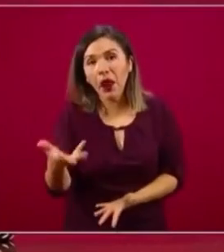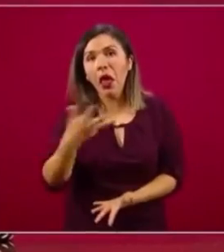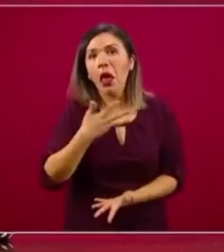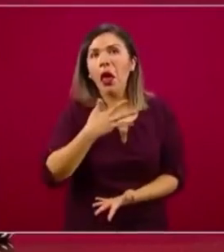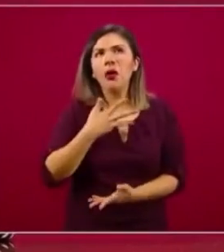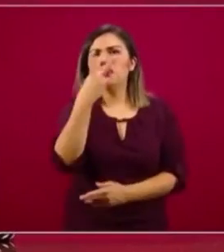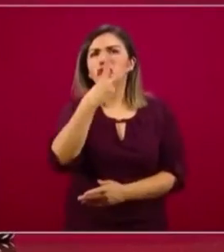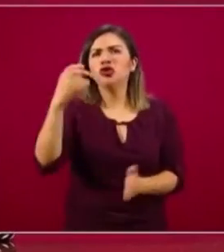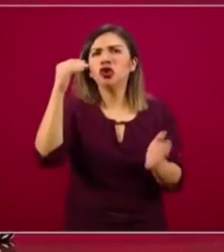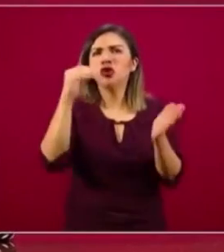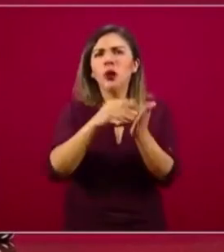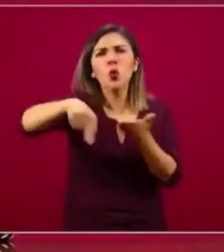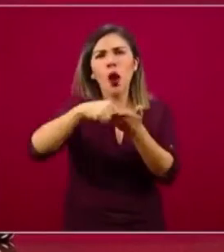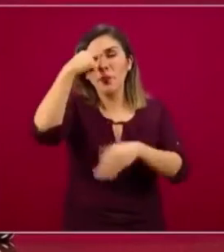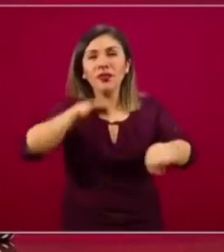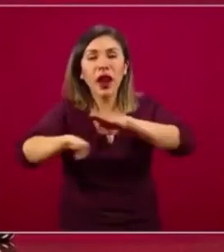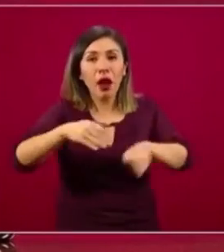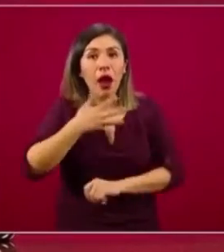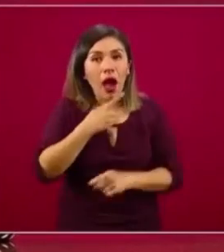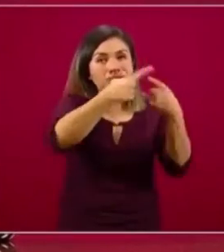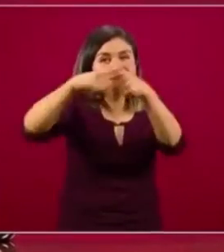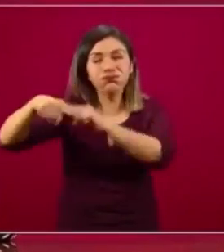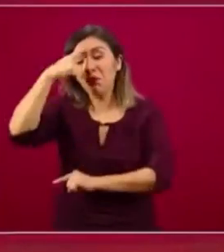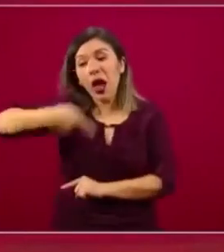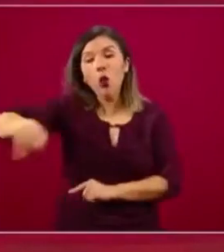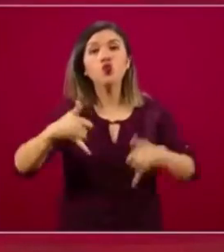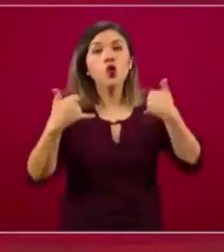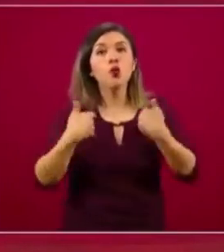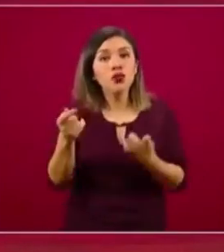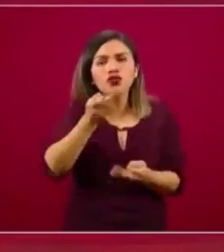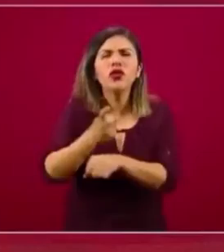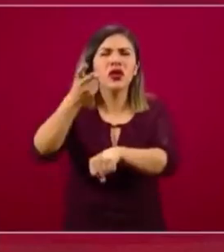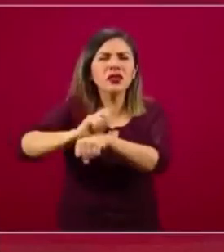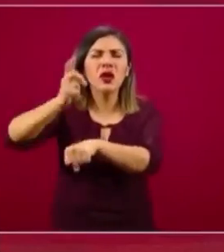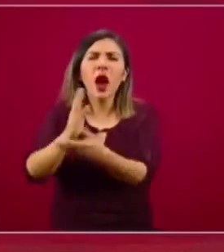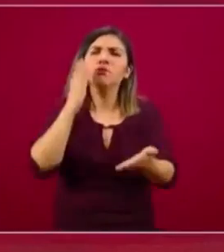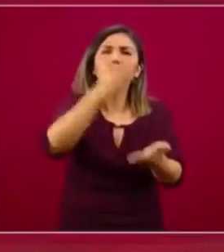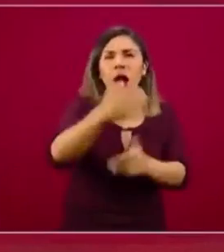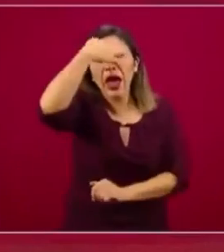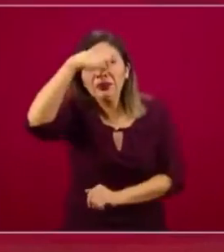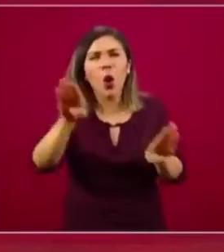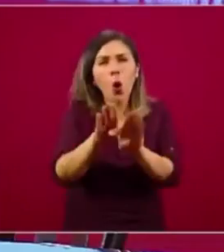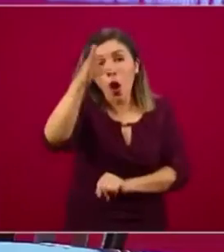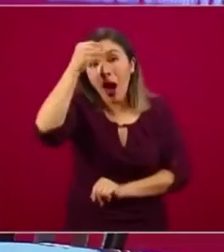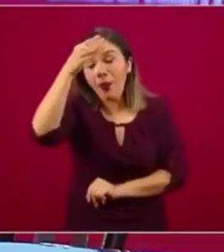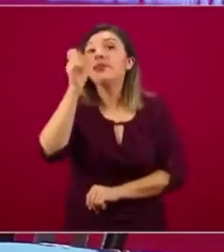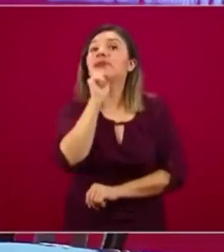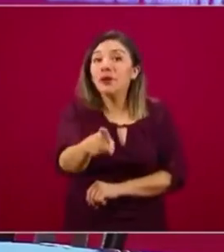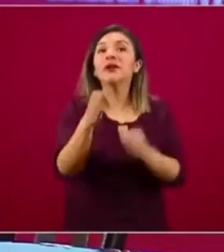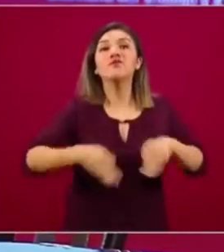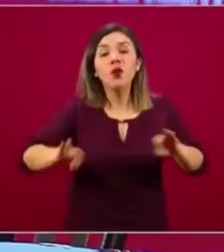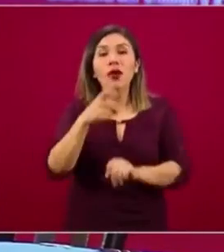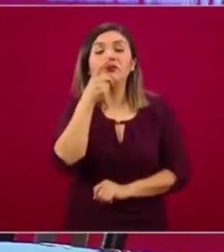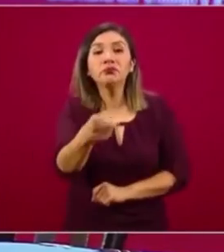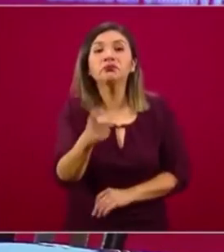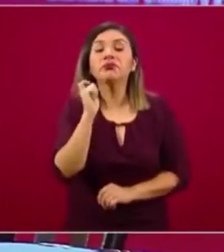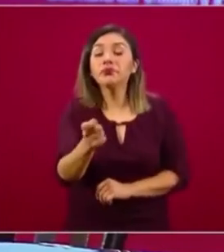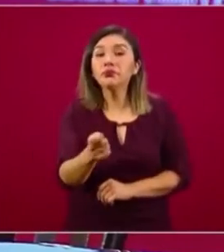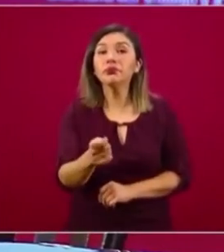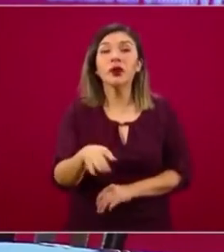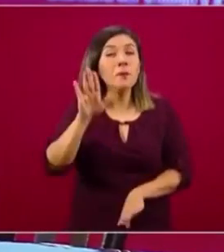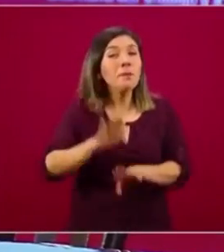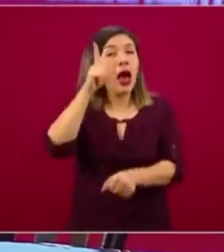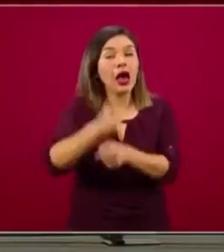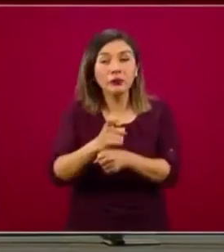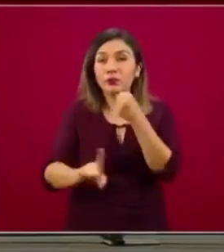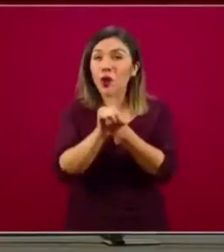El reto gigantesco ha sido que estos centros de trabajo se encuentren en las comunidades de las zonas más alejadas del país,